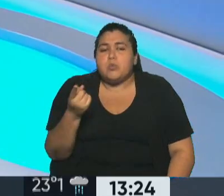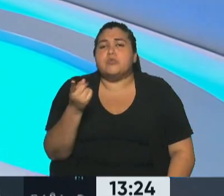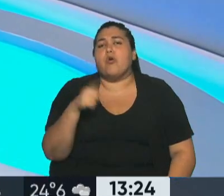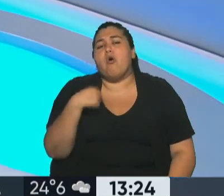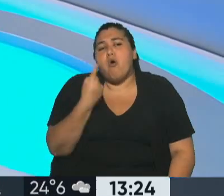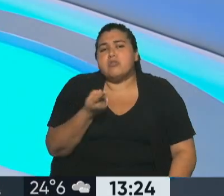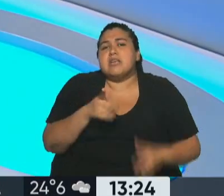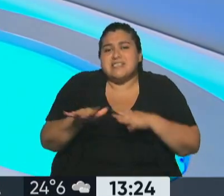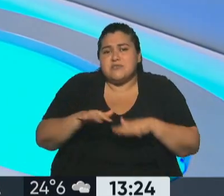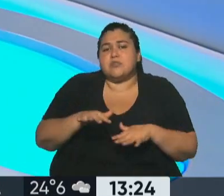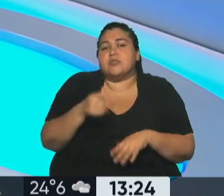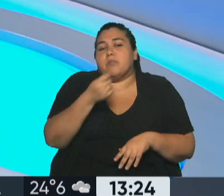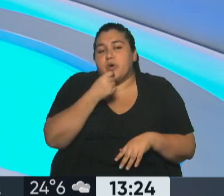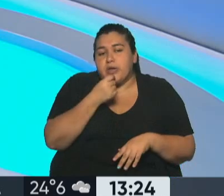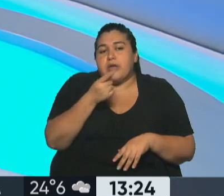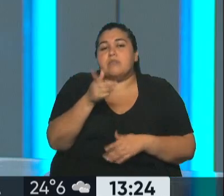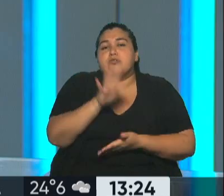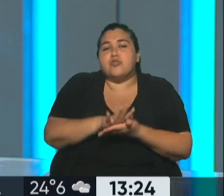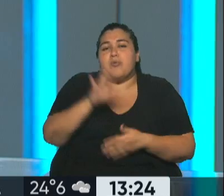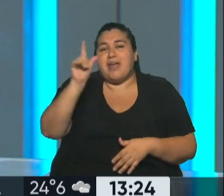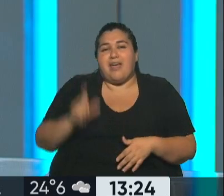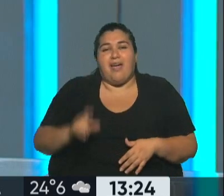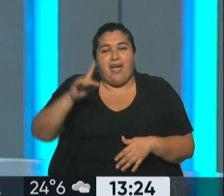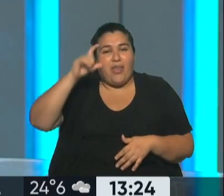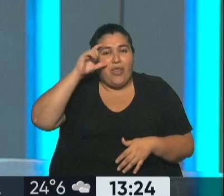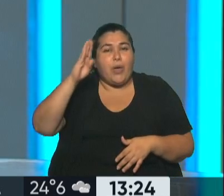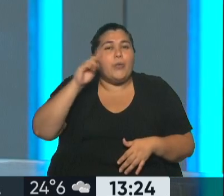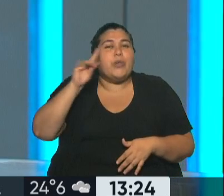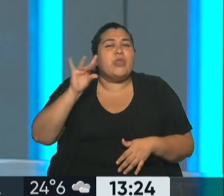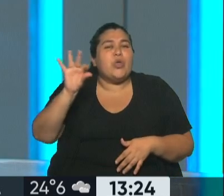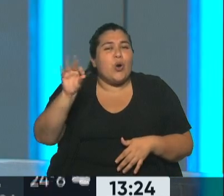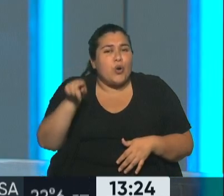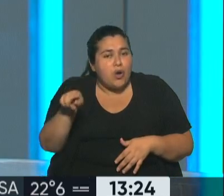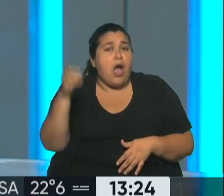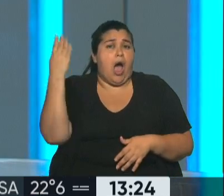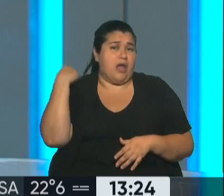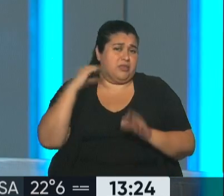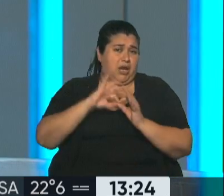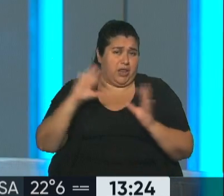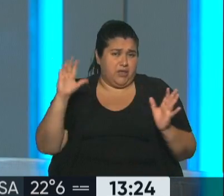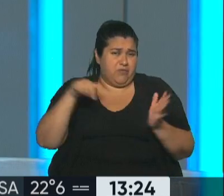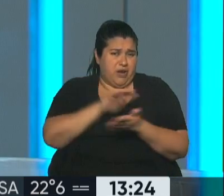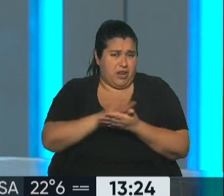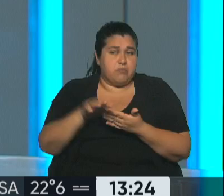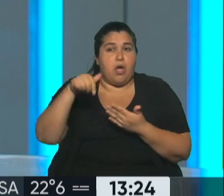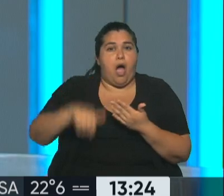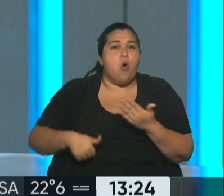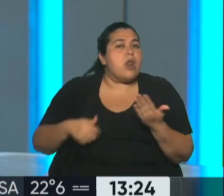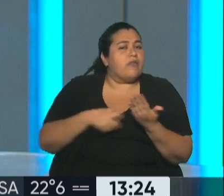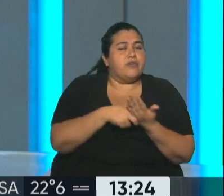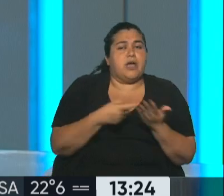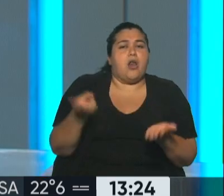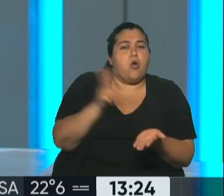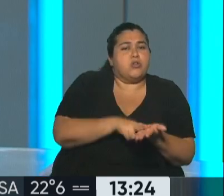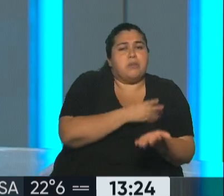situaciones, como por ejemplo es la de De Vido, que en su momento fue absuelto y ahora estaba pidiendo el fiscal nuevamente